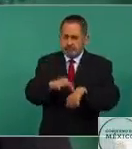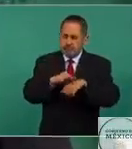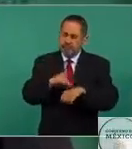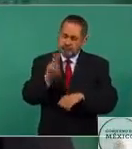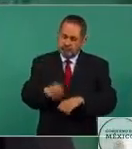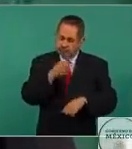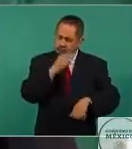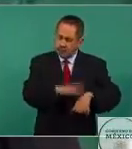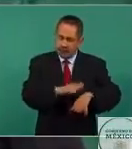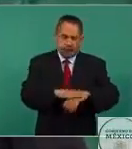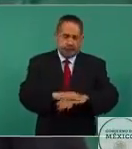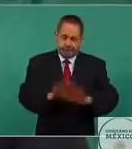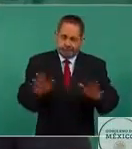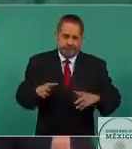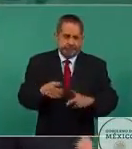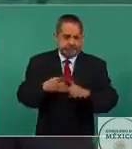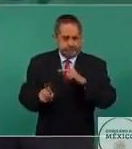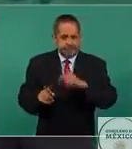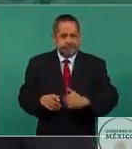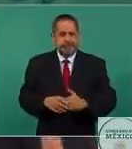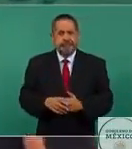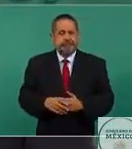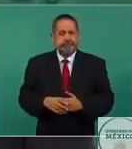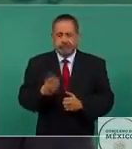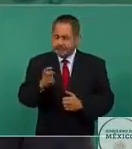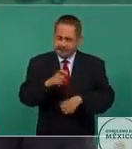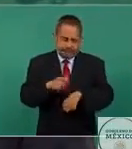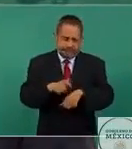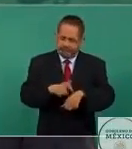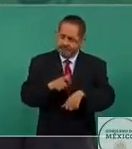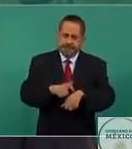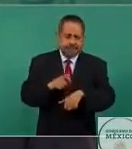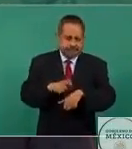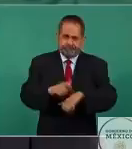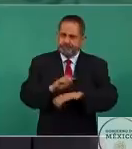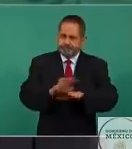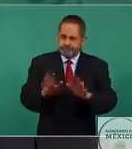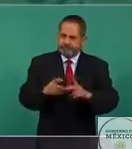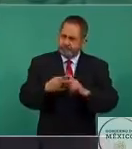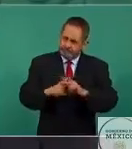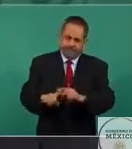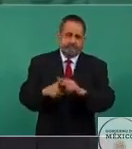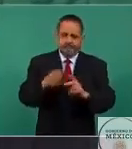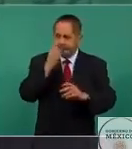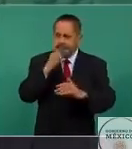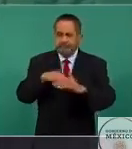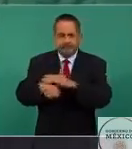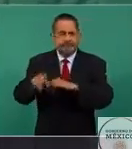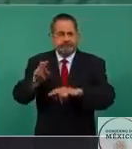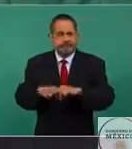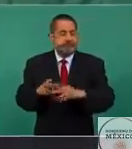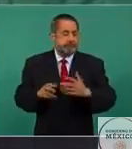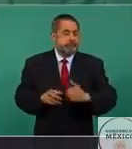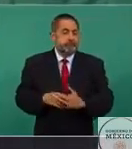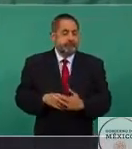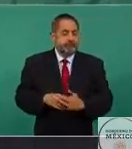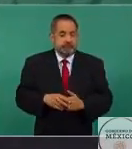Ya es tiempo y faltan